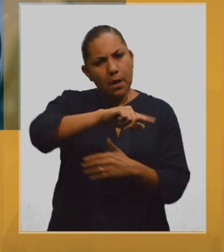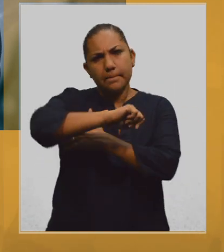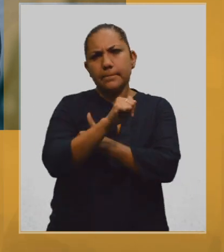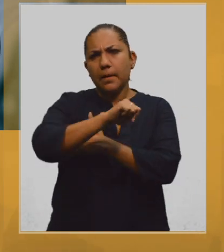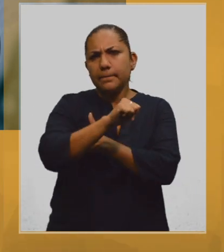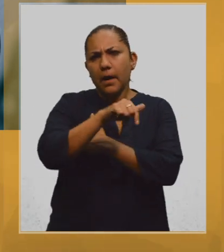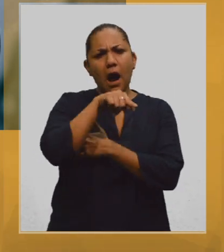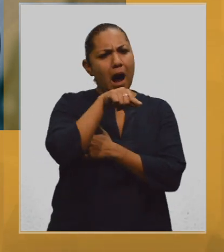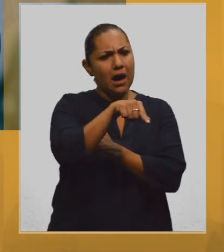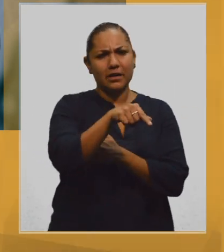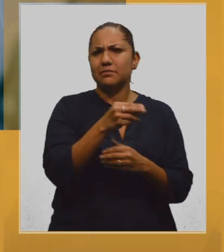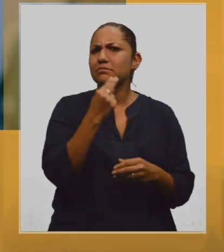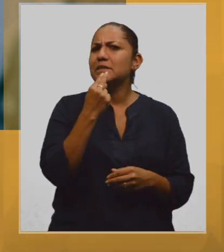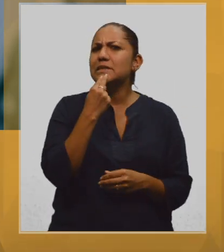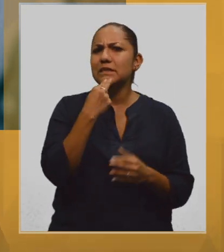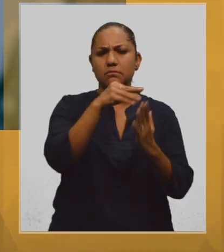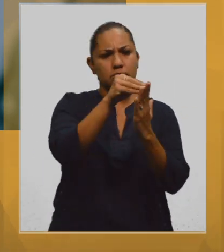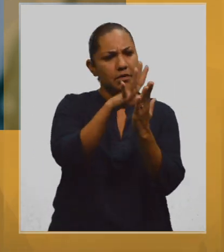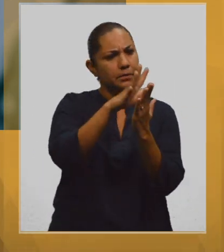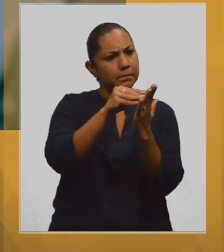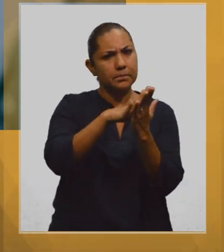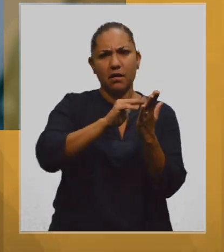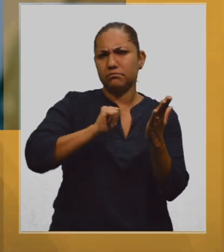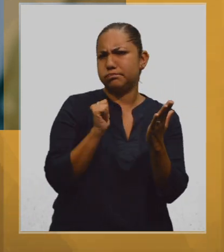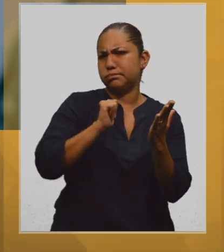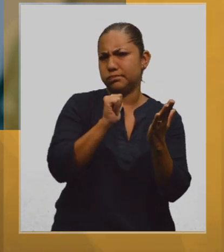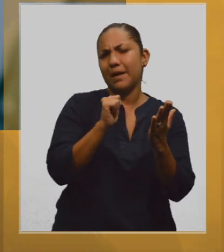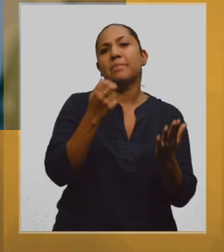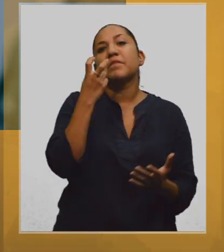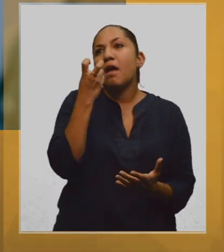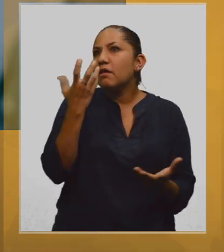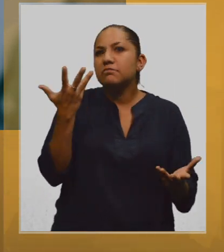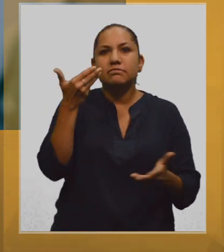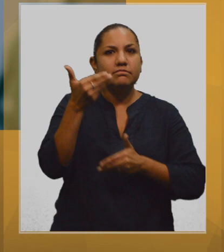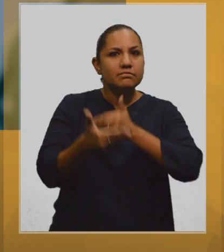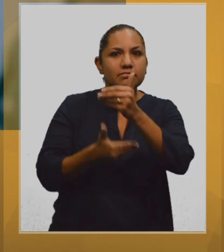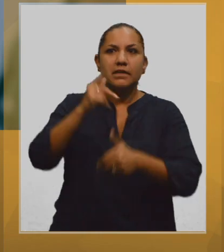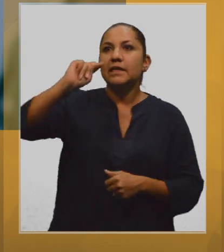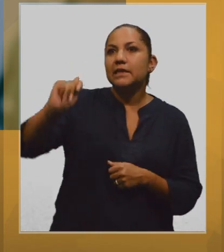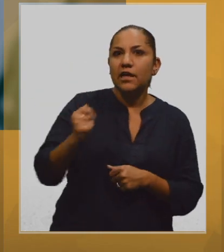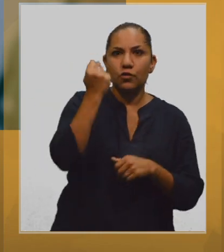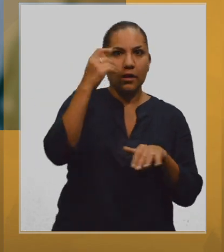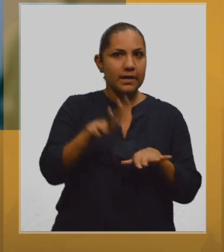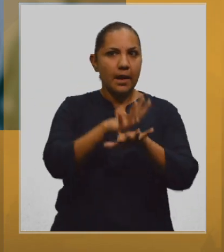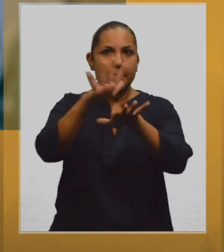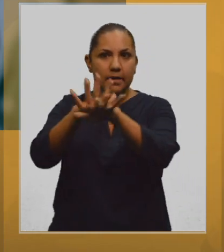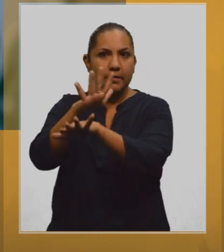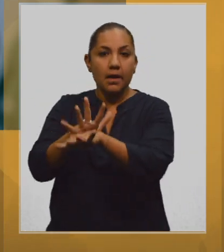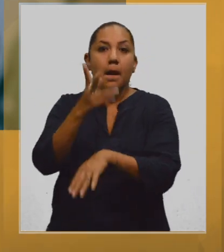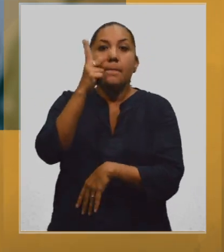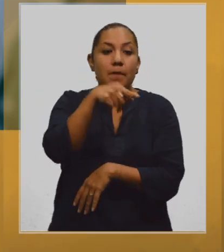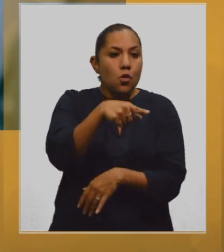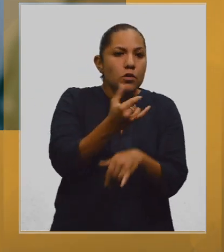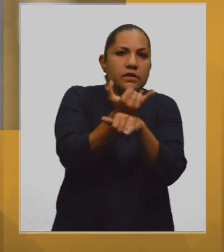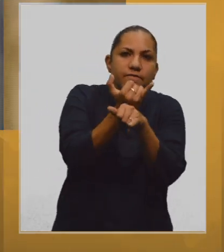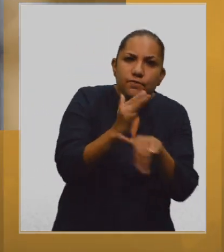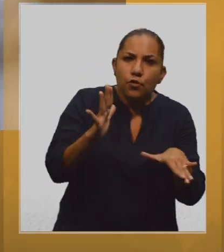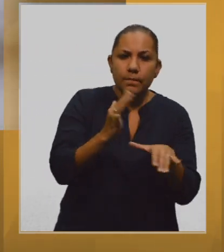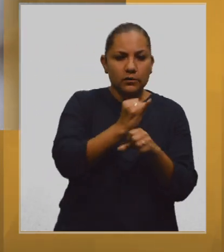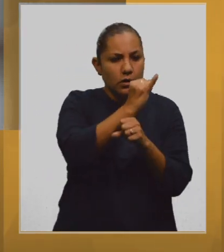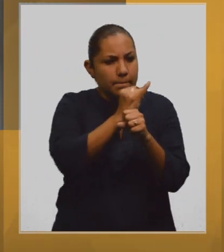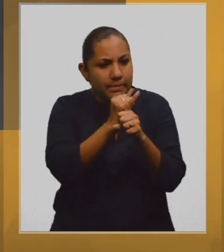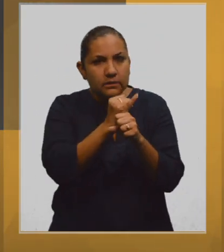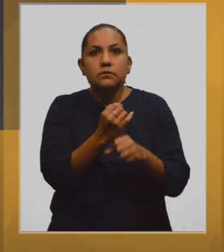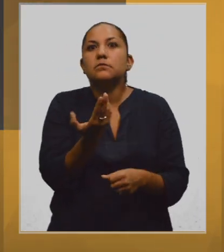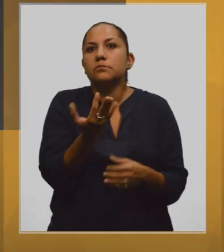tecnología va cambiando. Creo que por ahí viene, ¿no? Cuidar la parte de preservación y empezar